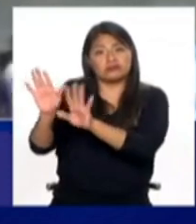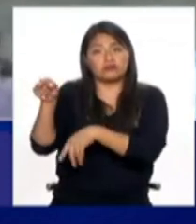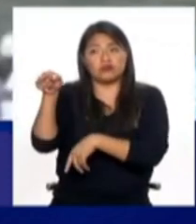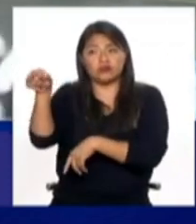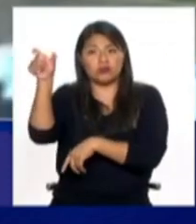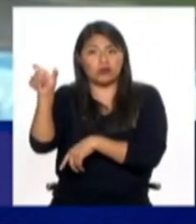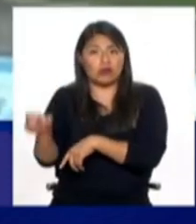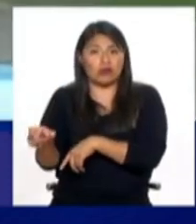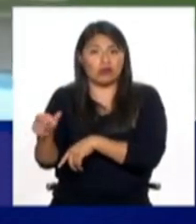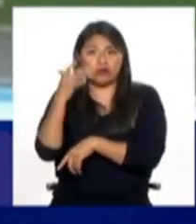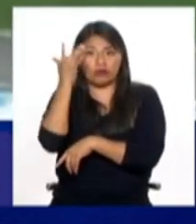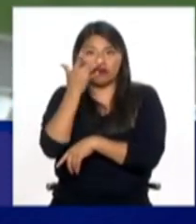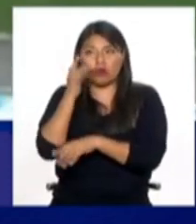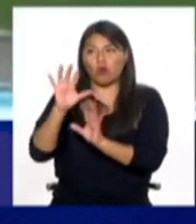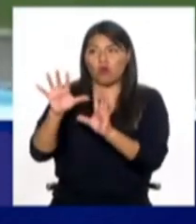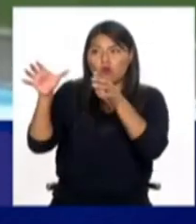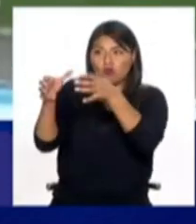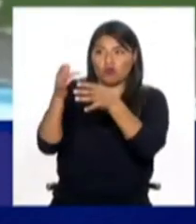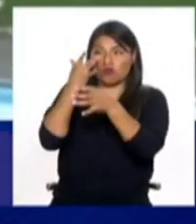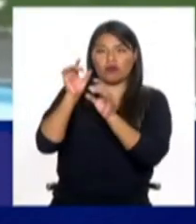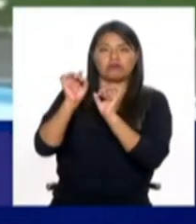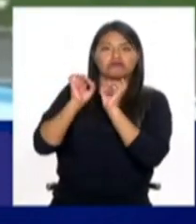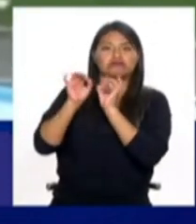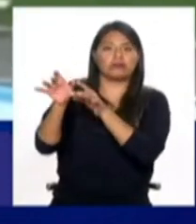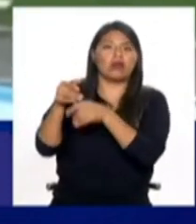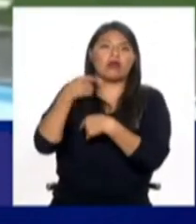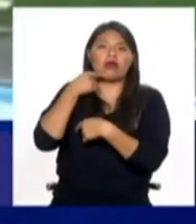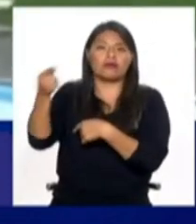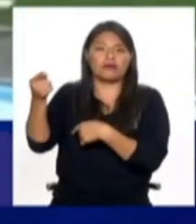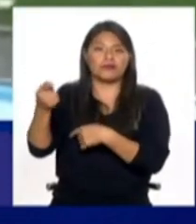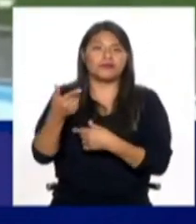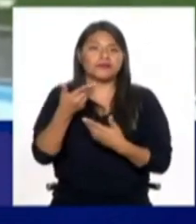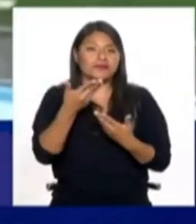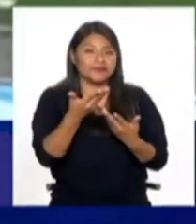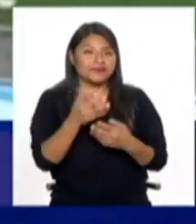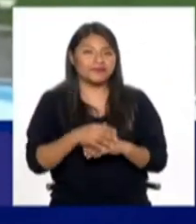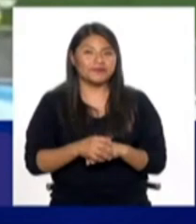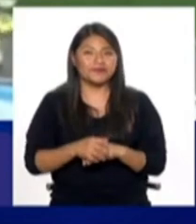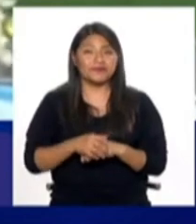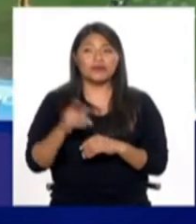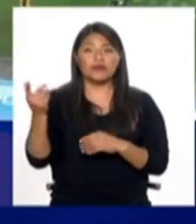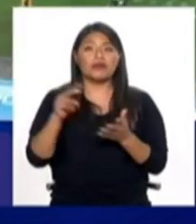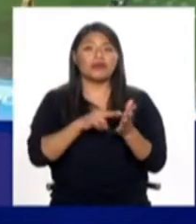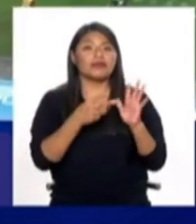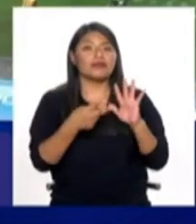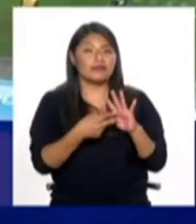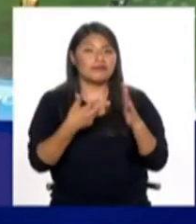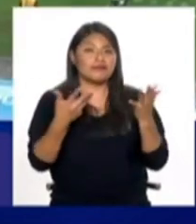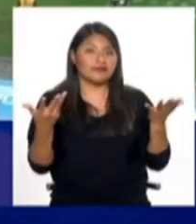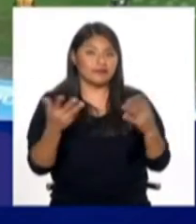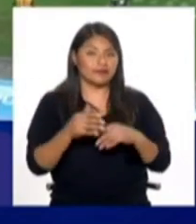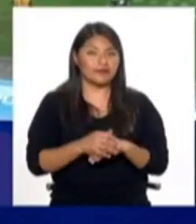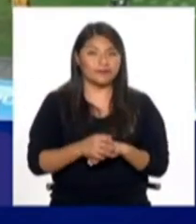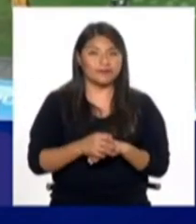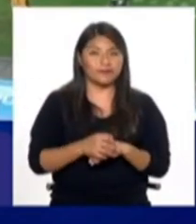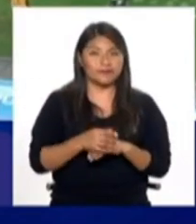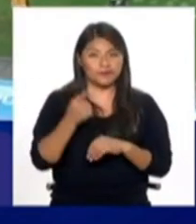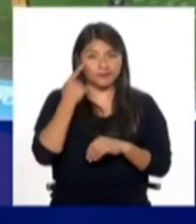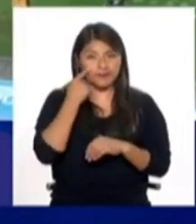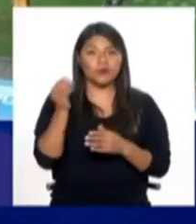afrodescendiente o al grupo afrodescendiente. Entonces, ¿qué es lo que no estamos viendo allí? Estamos